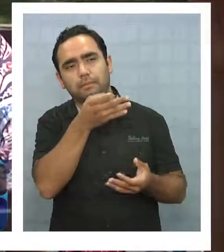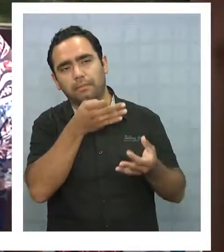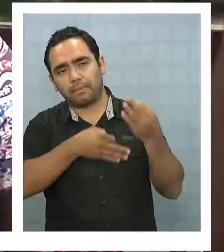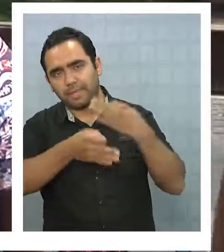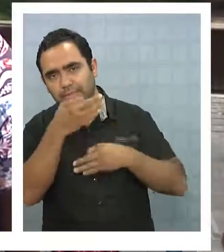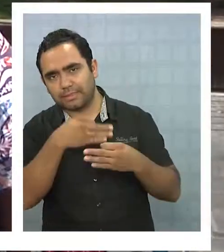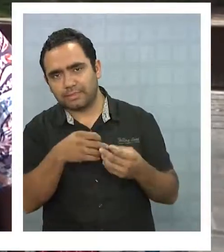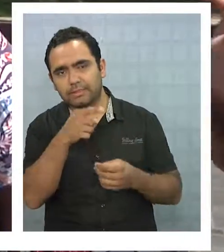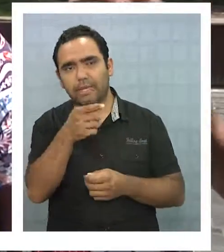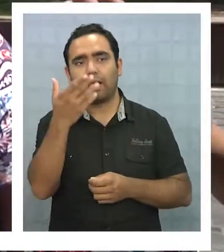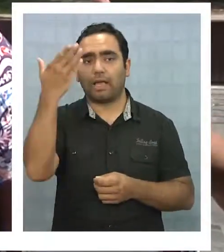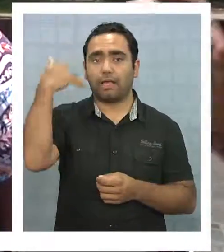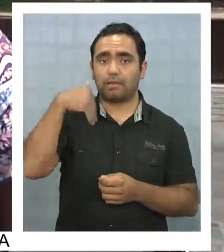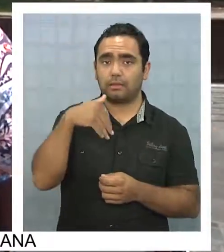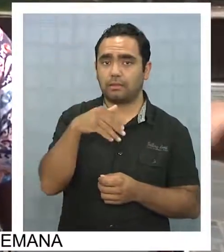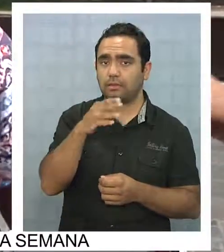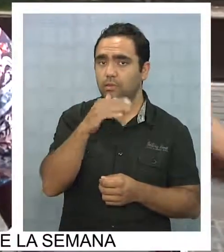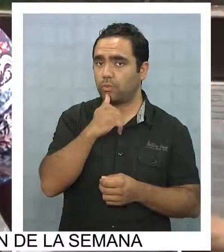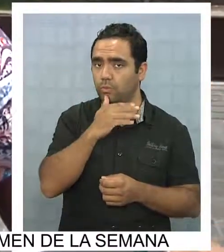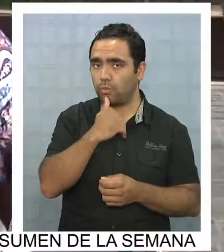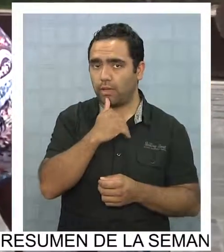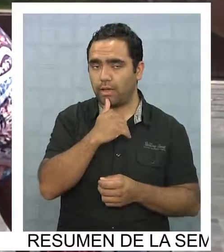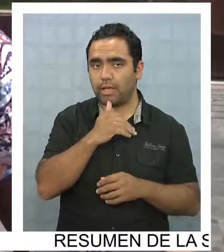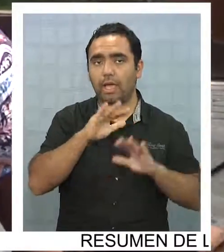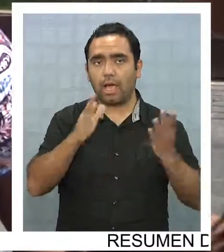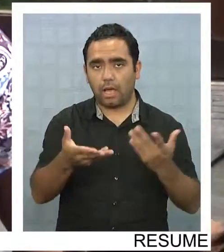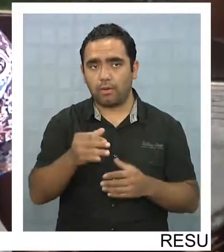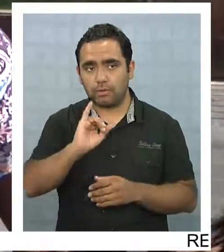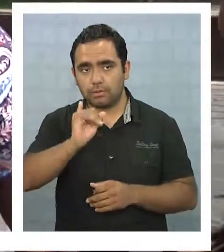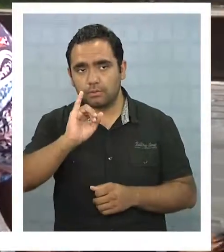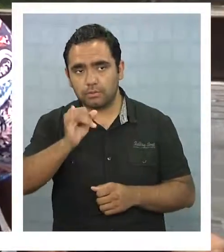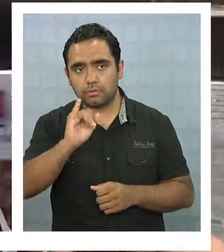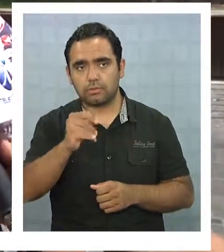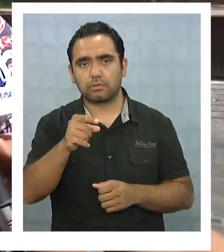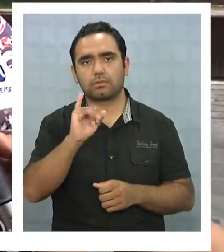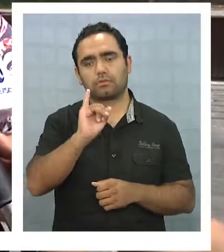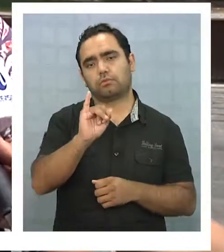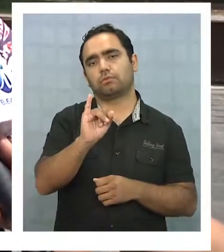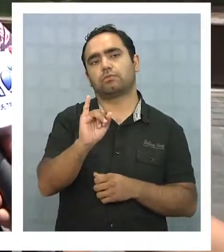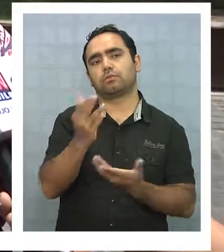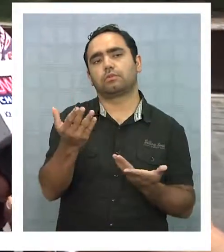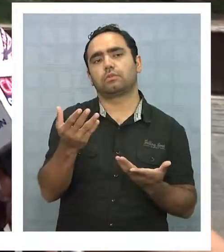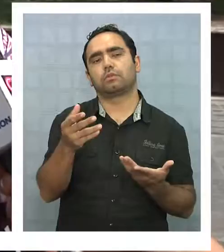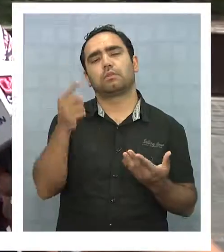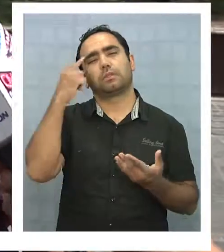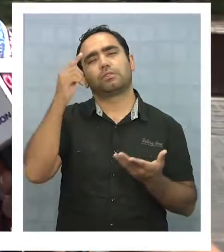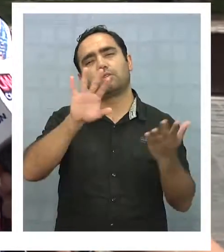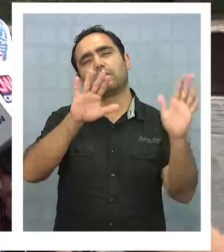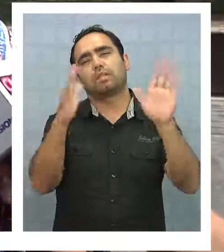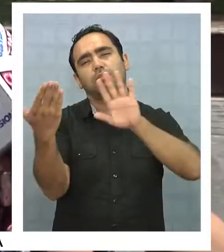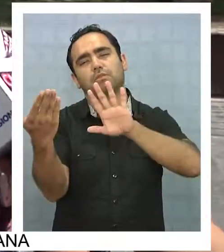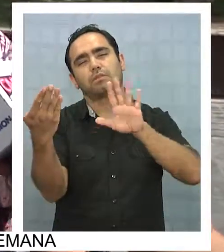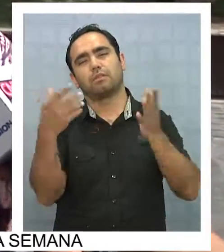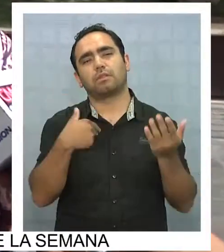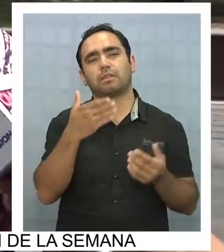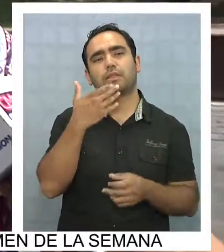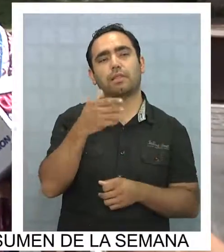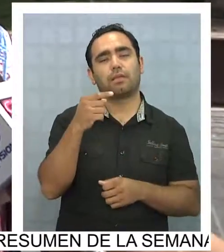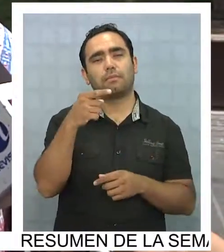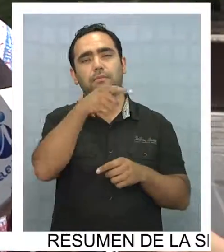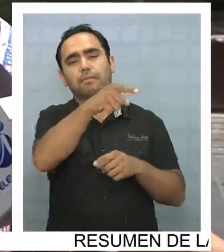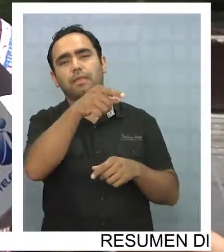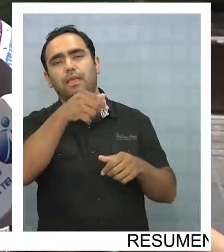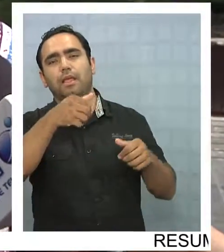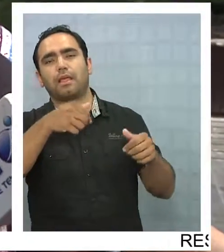antes no le pasaba, ahora el cambio de estación, usted se lo atribuye claramente. Yo creo que el cambio de estación, lo otro como están trabajando en la costanera,